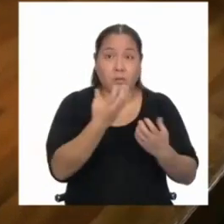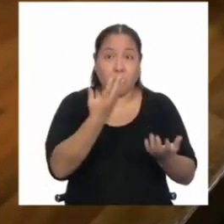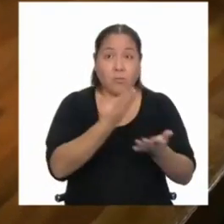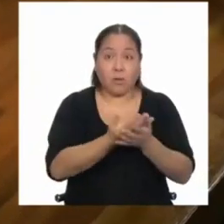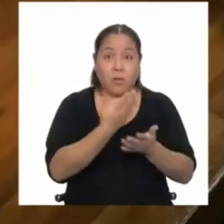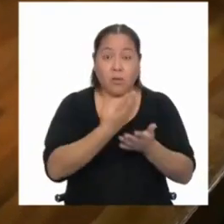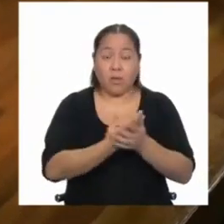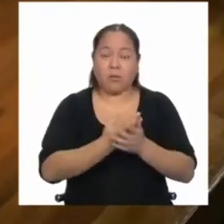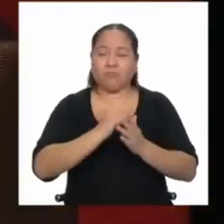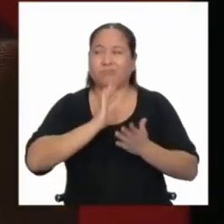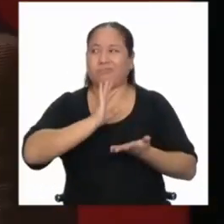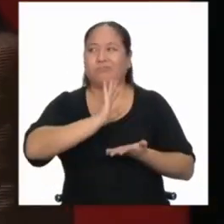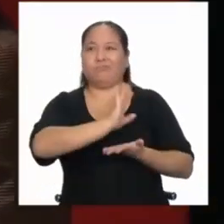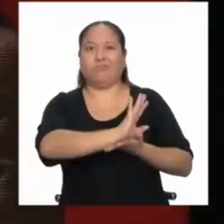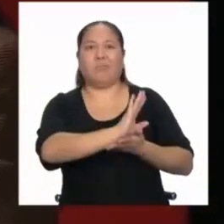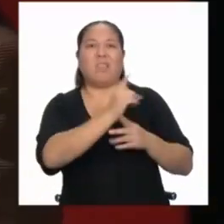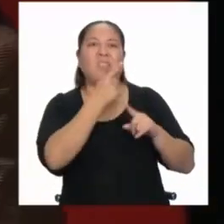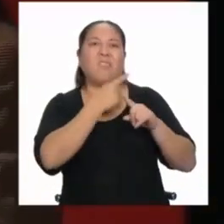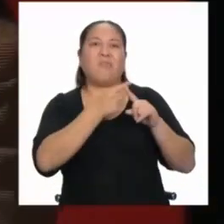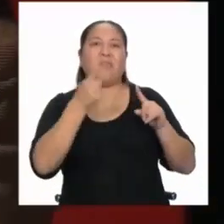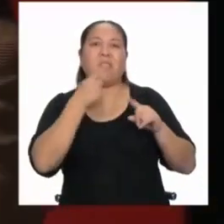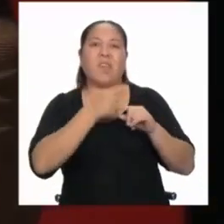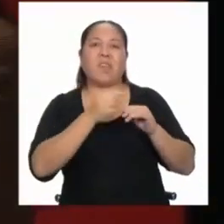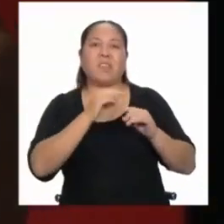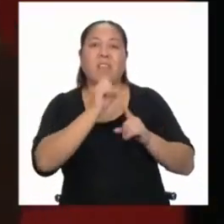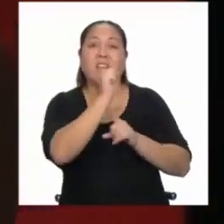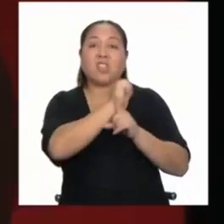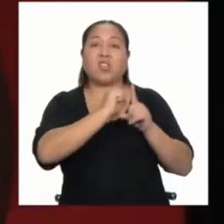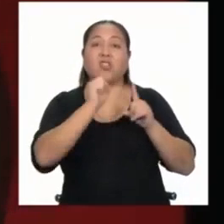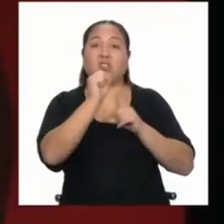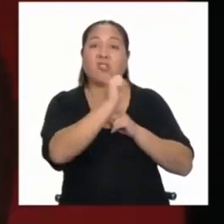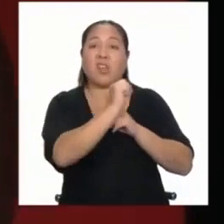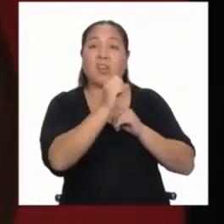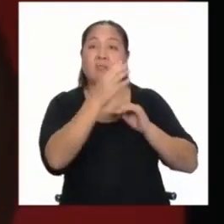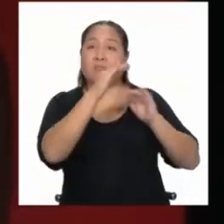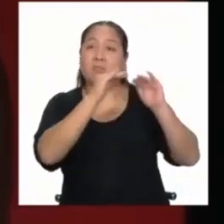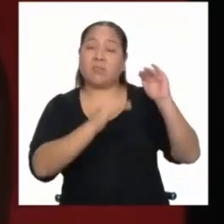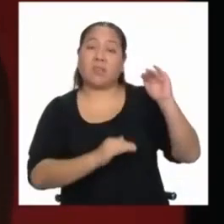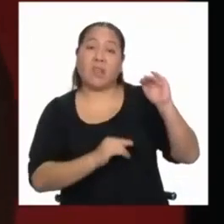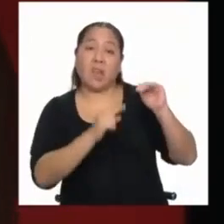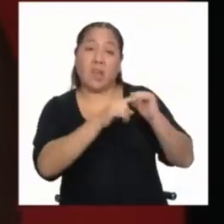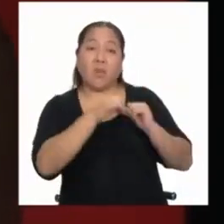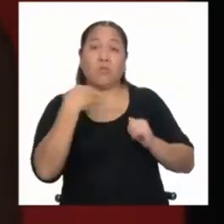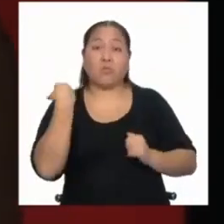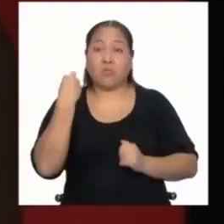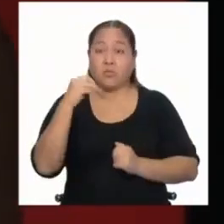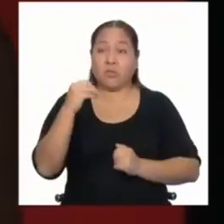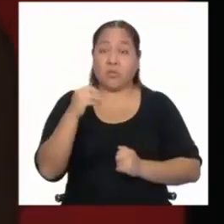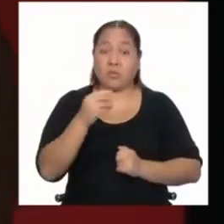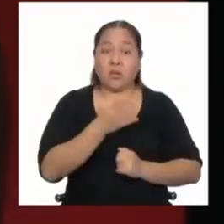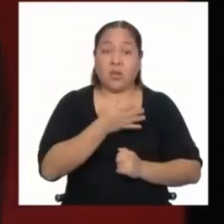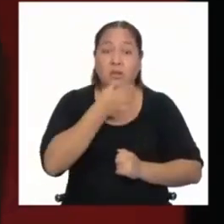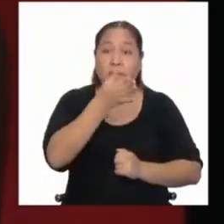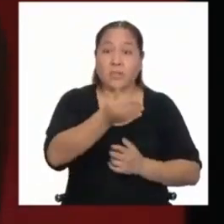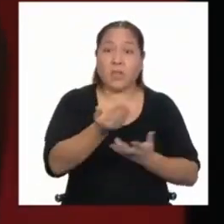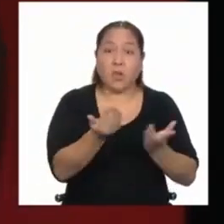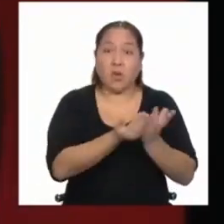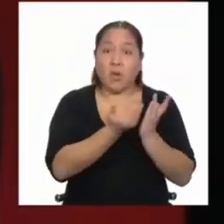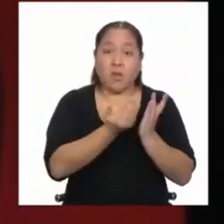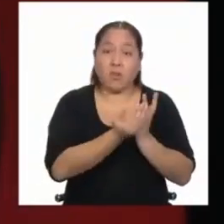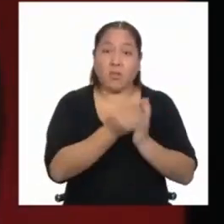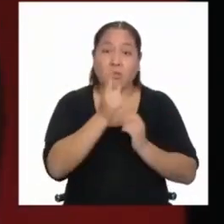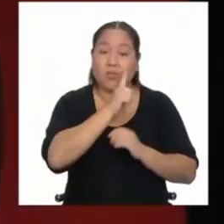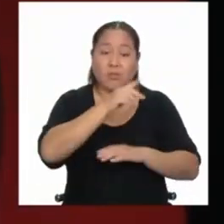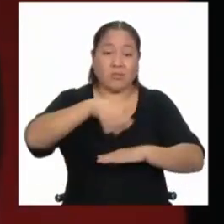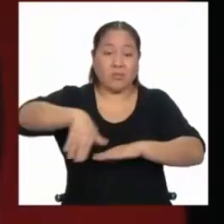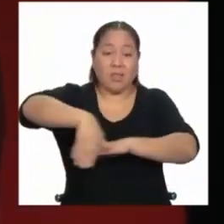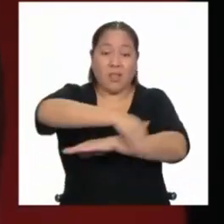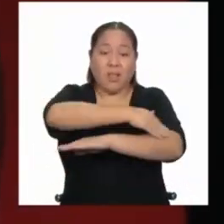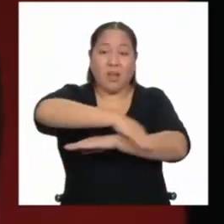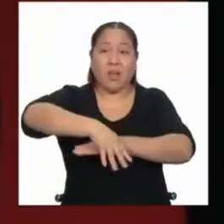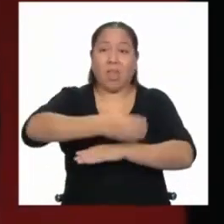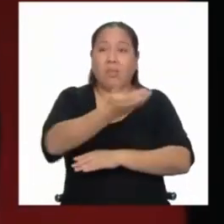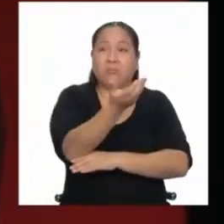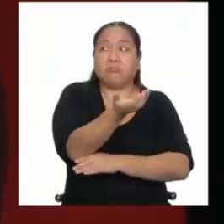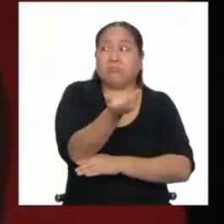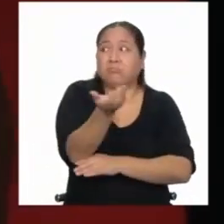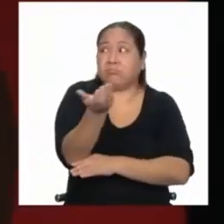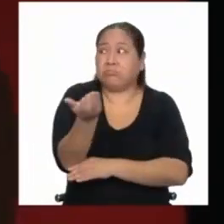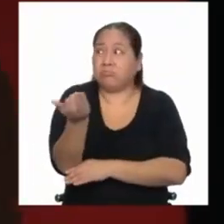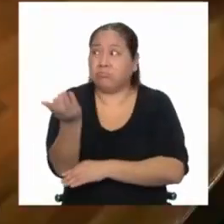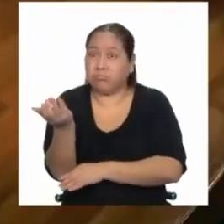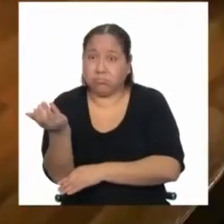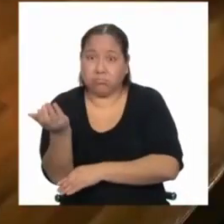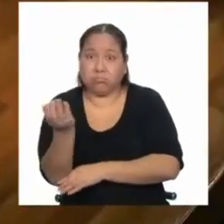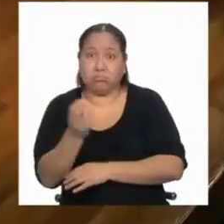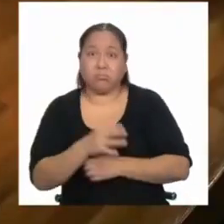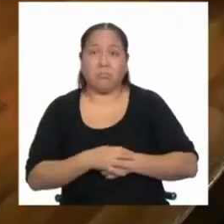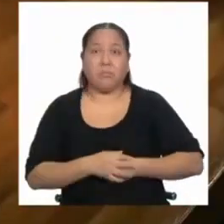de las diferencias sociales en nuestro país, es la evidencia de que hay chicos que deberían estar en un colegio en ese momento, y están en una calle pidiendo dinero.